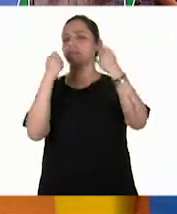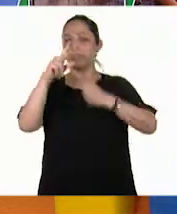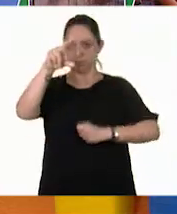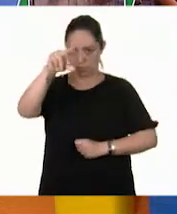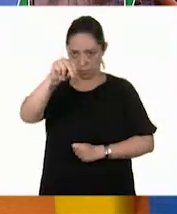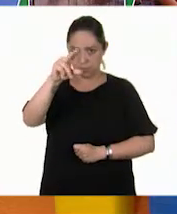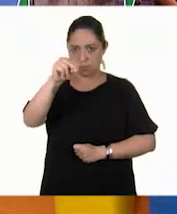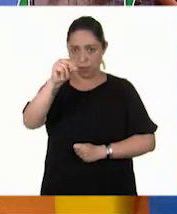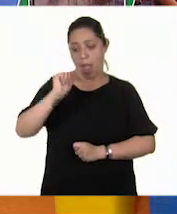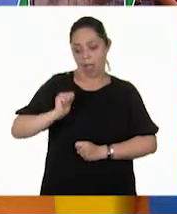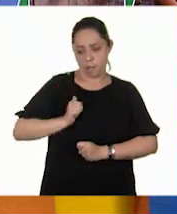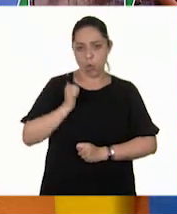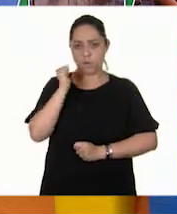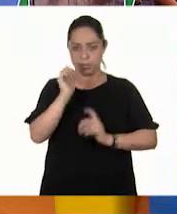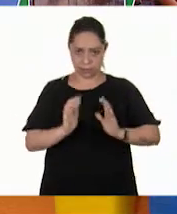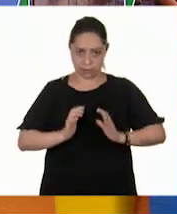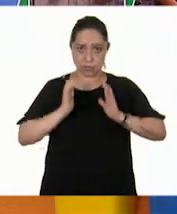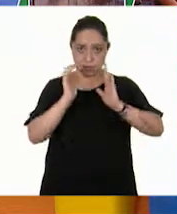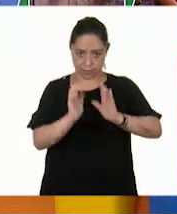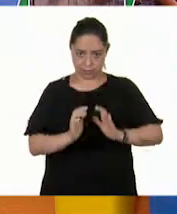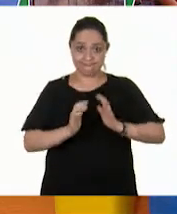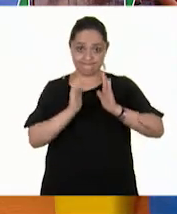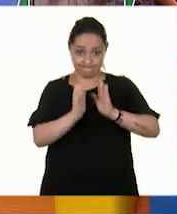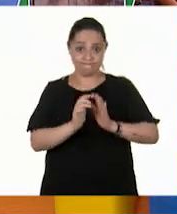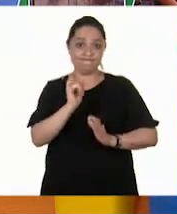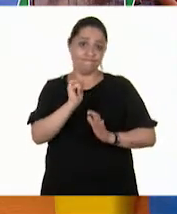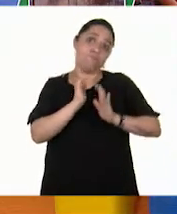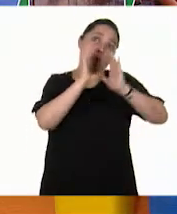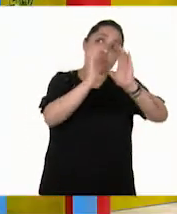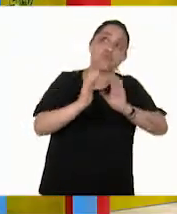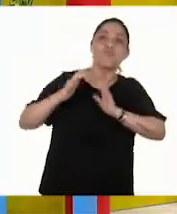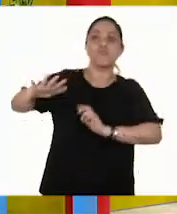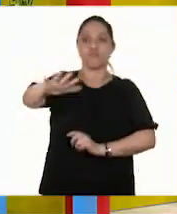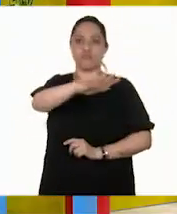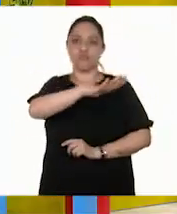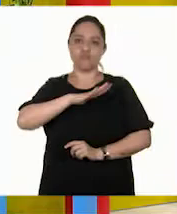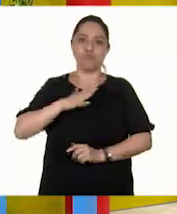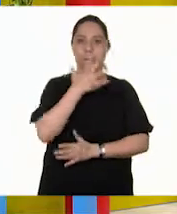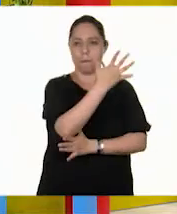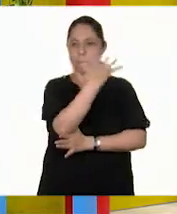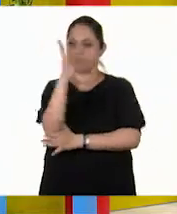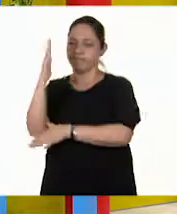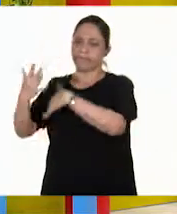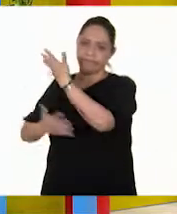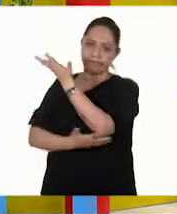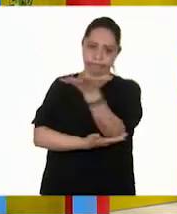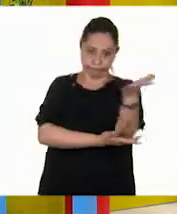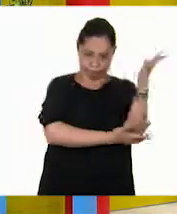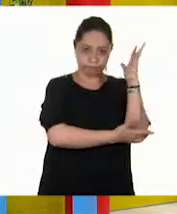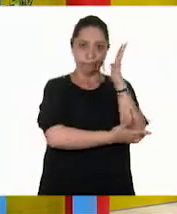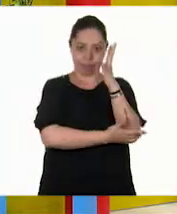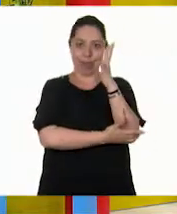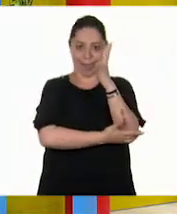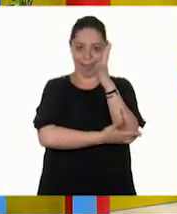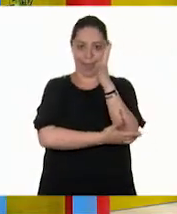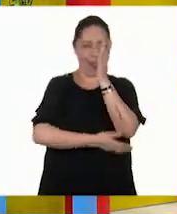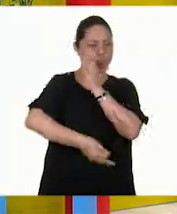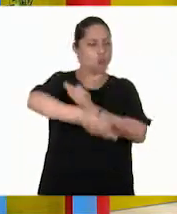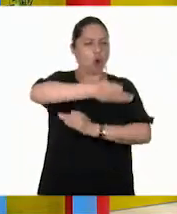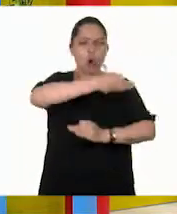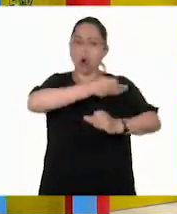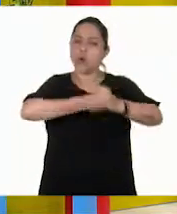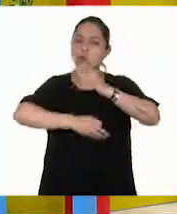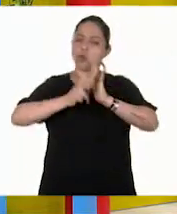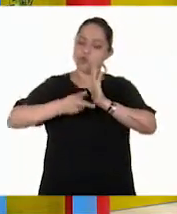aprovecharlos al máximo. De esa manera, también podemos cuidar los bosques. Ajá. Y respetarlos. Hay que reutilizar todos los materiales.